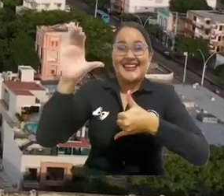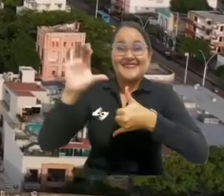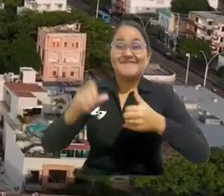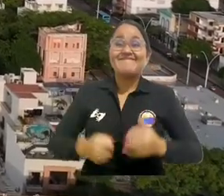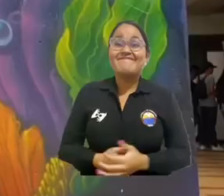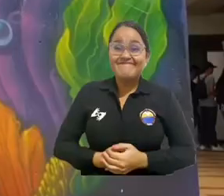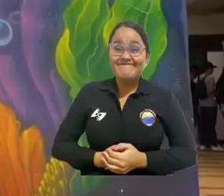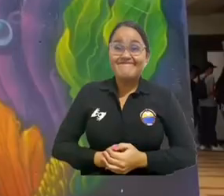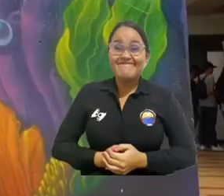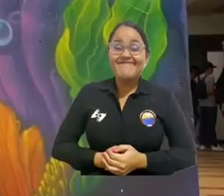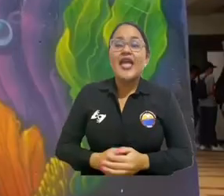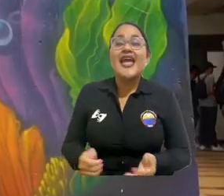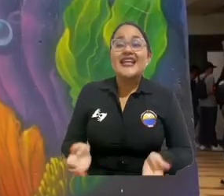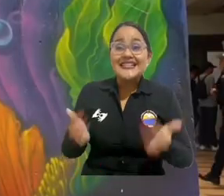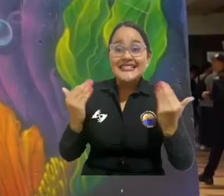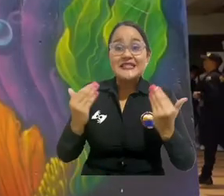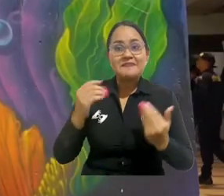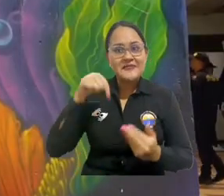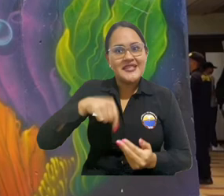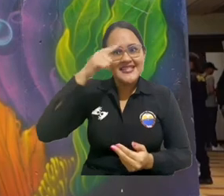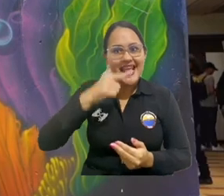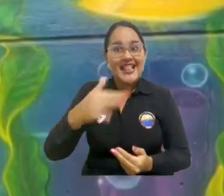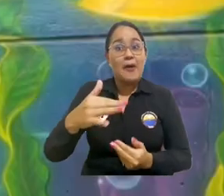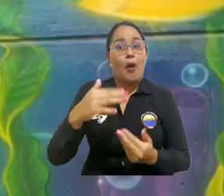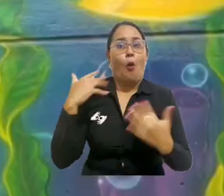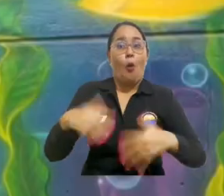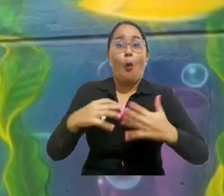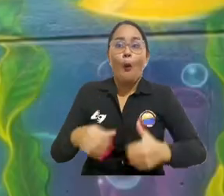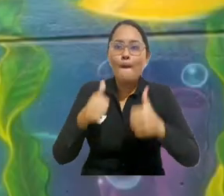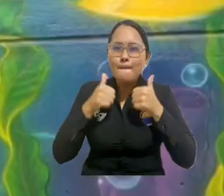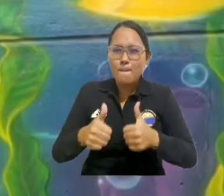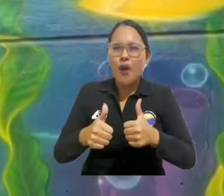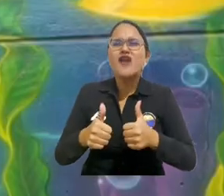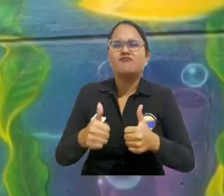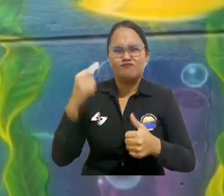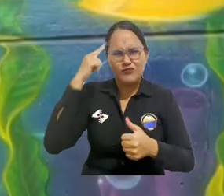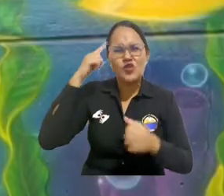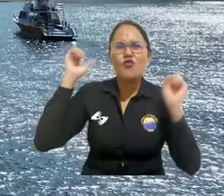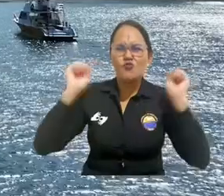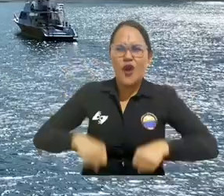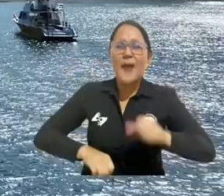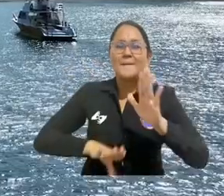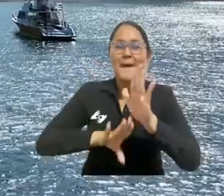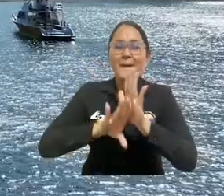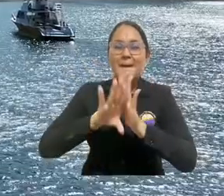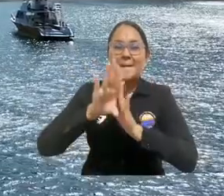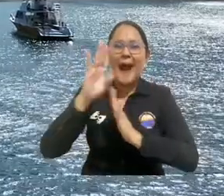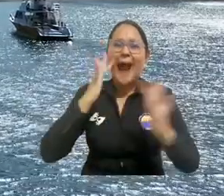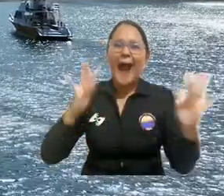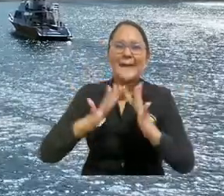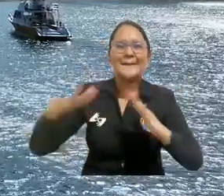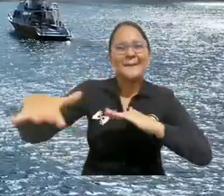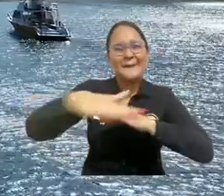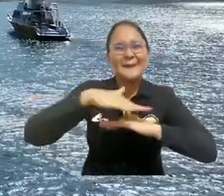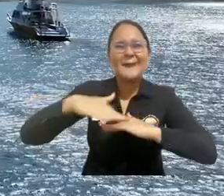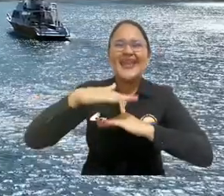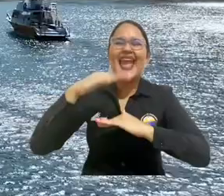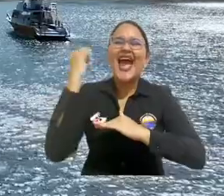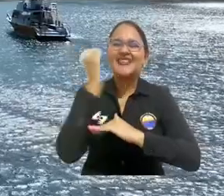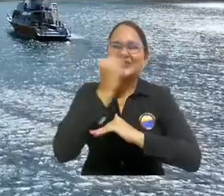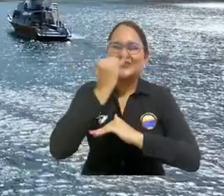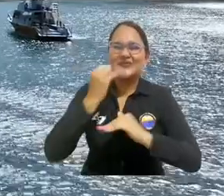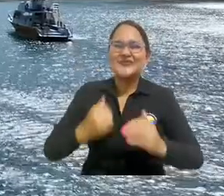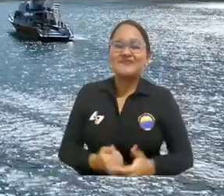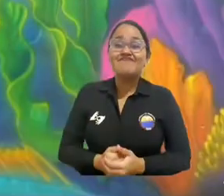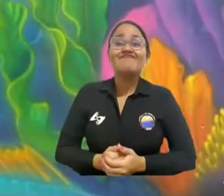región Caribe. De experiencias que están saliendo bien aquí en Santa Marta con un potencial increíble de crecimiento en el sector azul. Tenéis